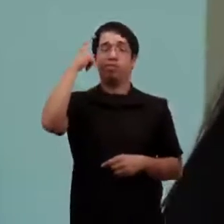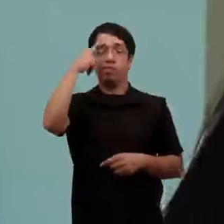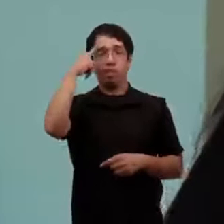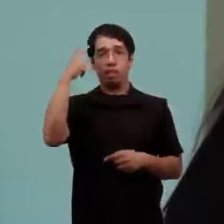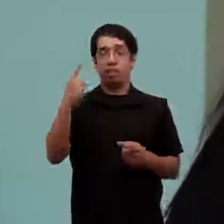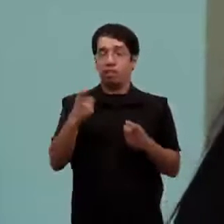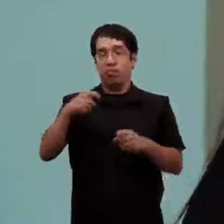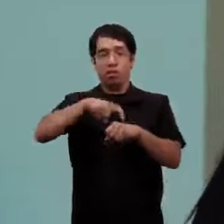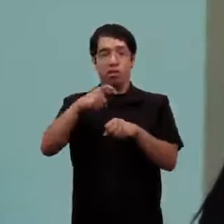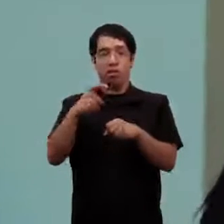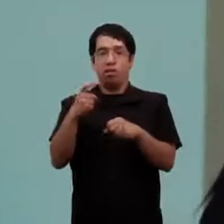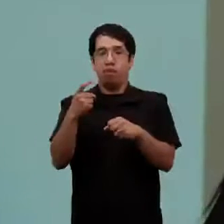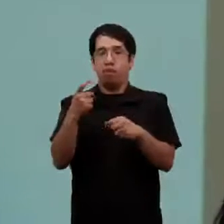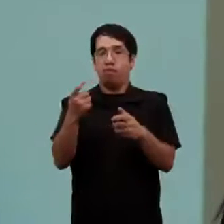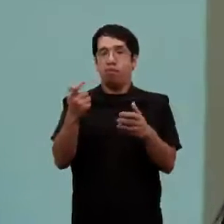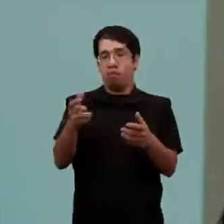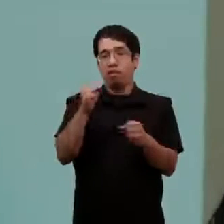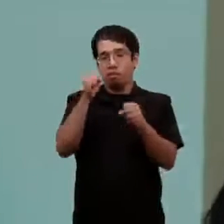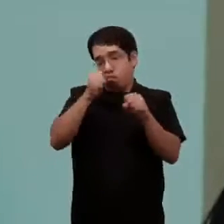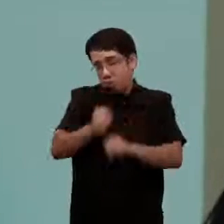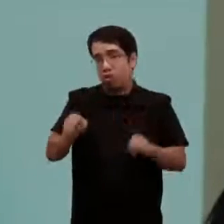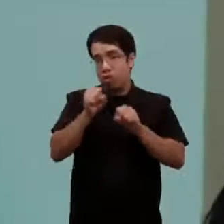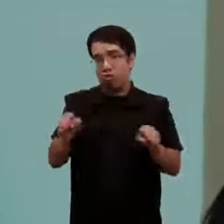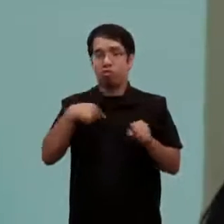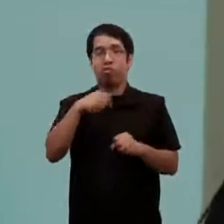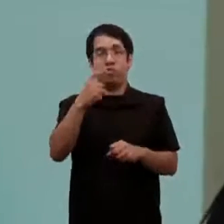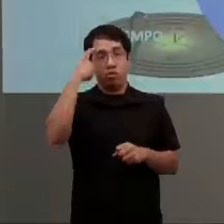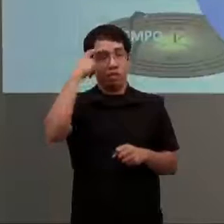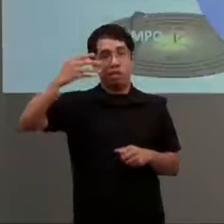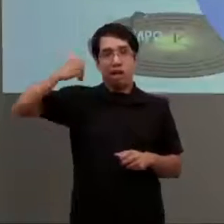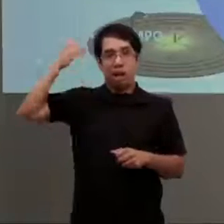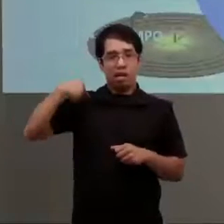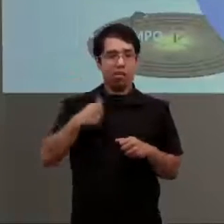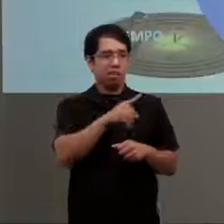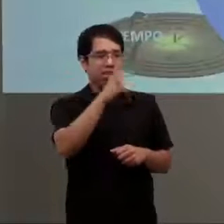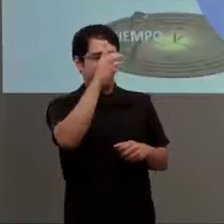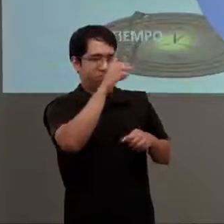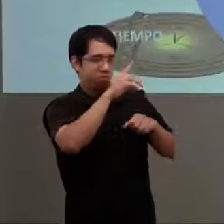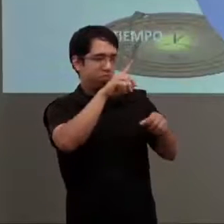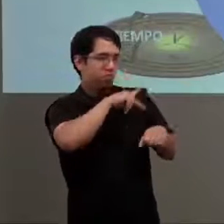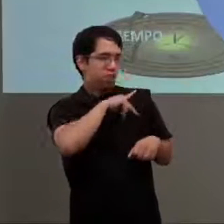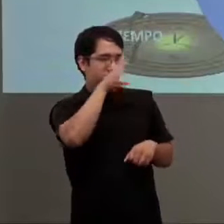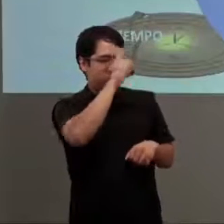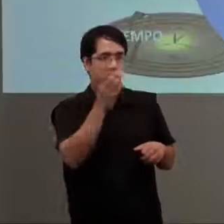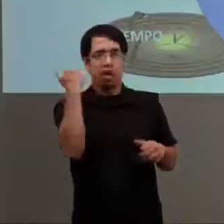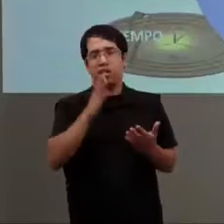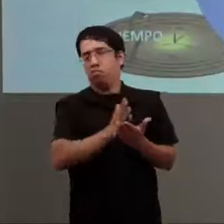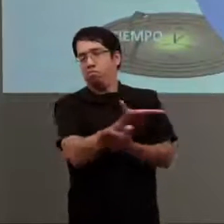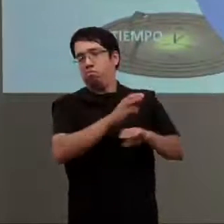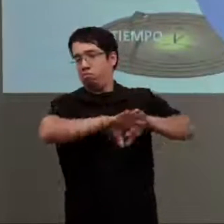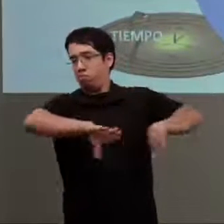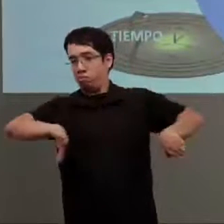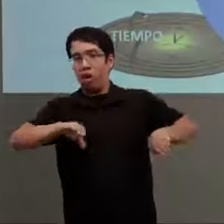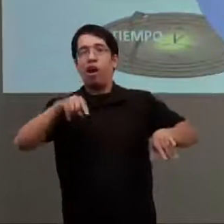historia nos demuestra un rezago con relación al sector igualmente esa actitud de que esto es posible y de que puede